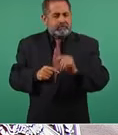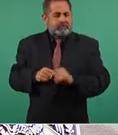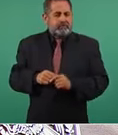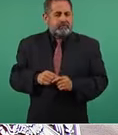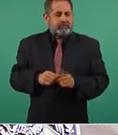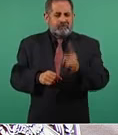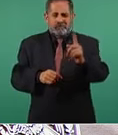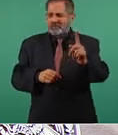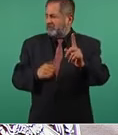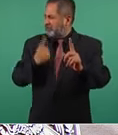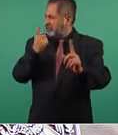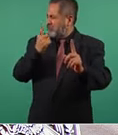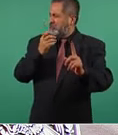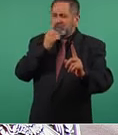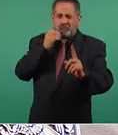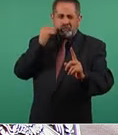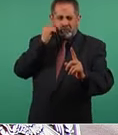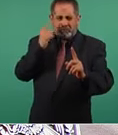obispo,